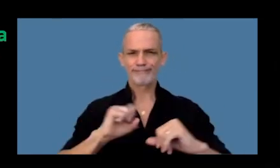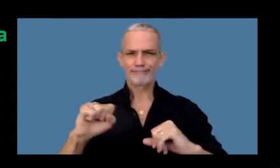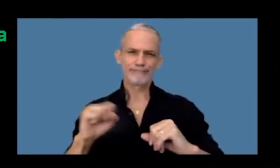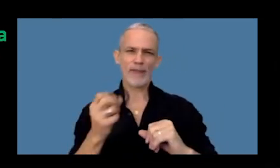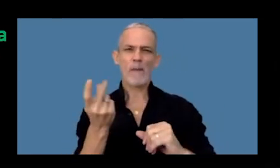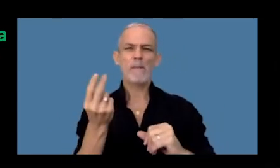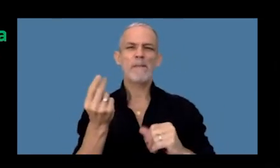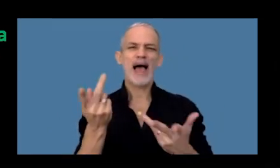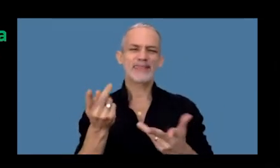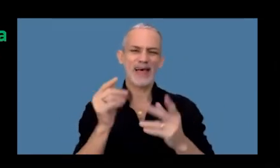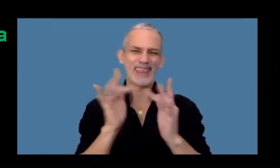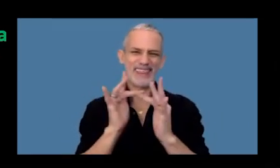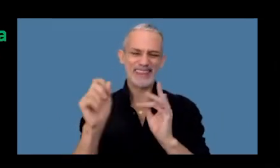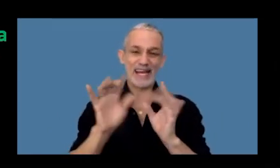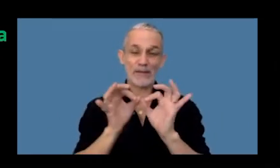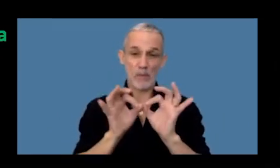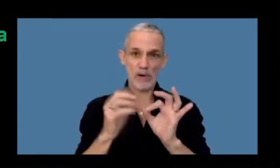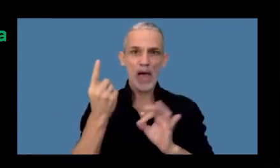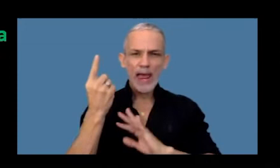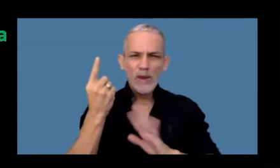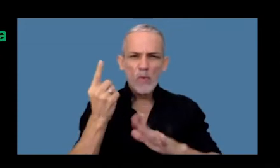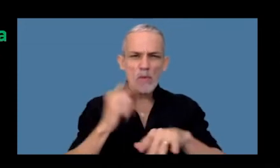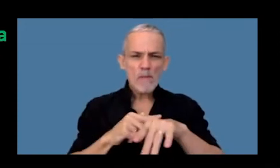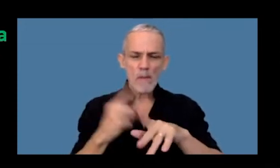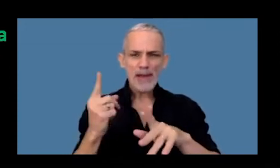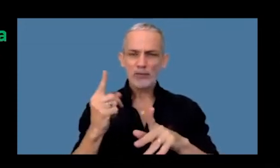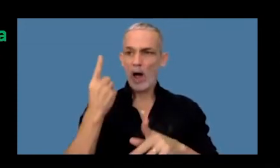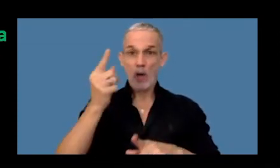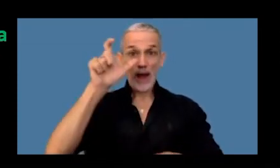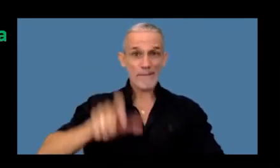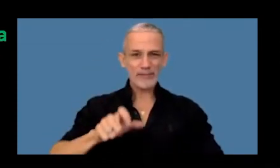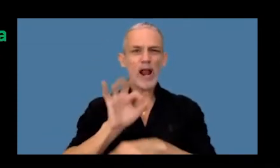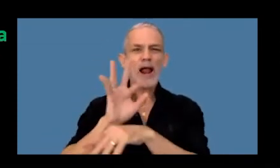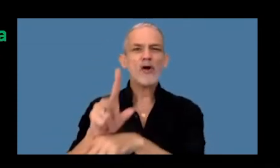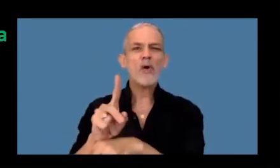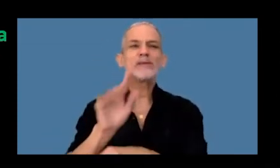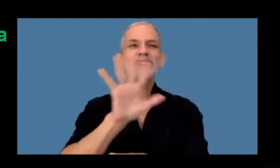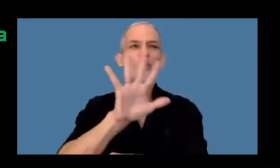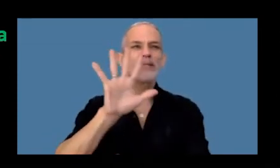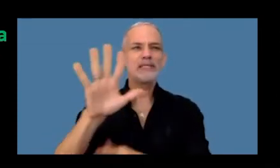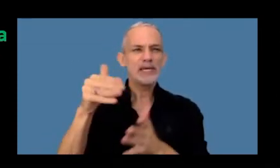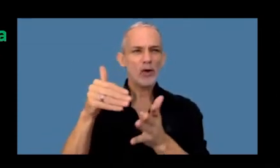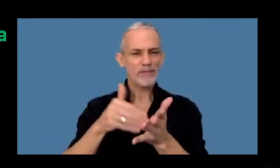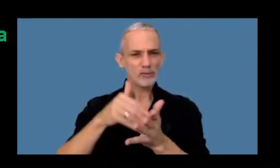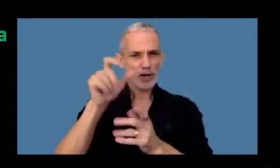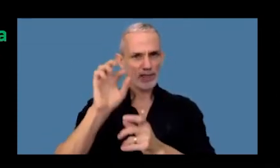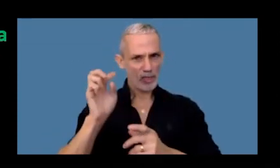criptomonedas en un solo evento a un trader le robaron 55 millones millones de dólares